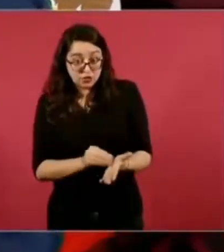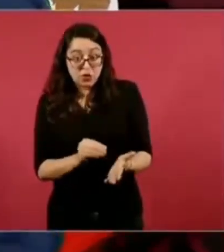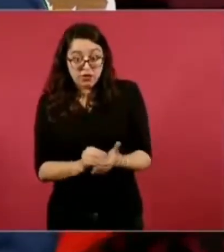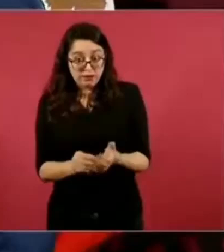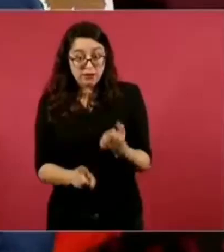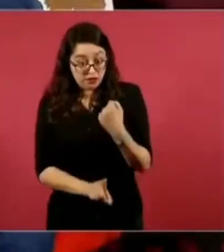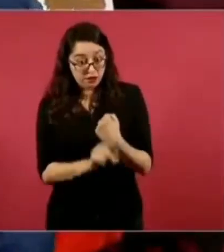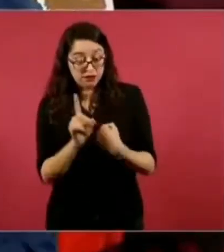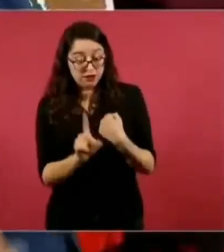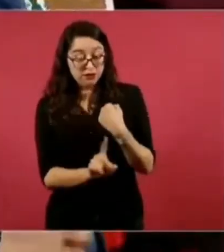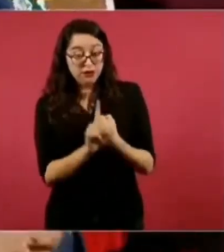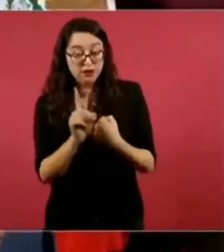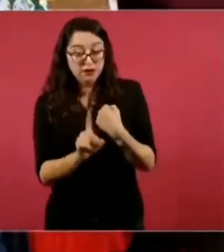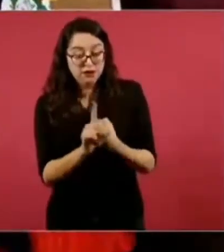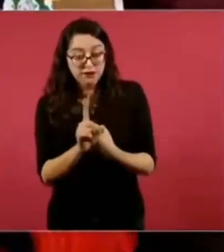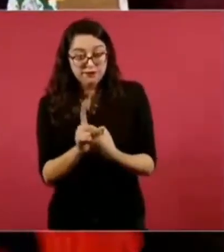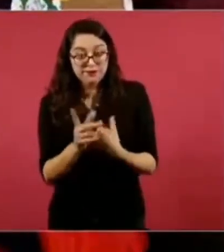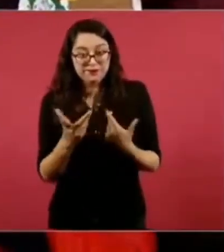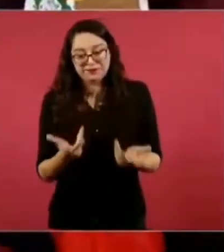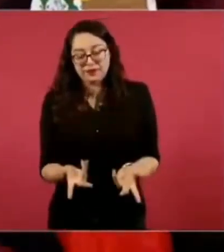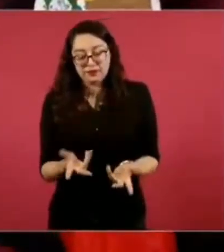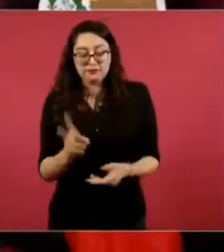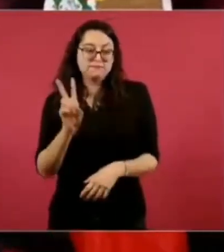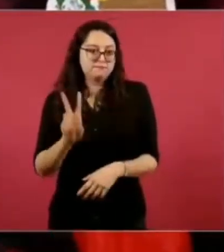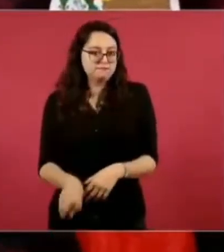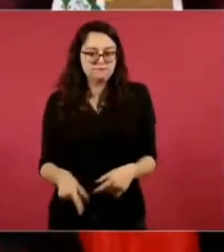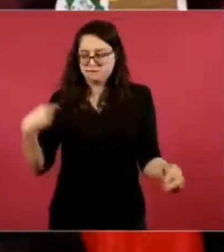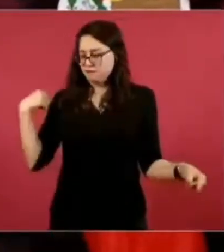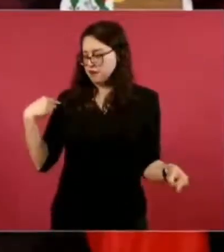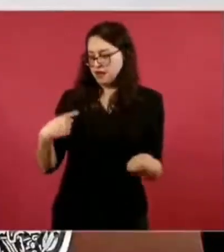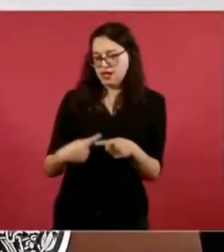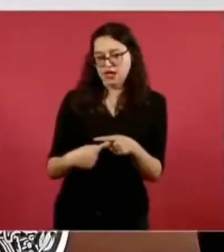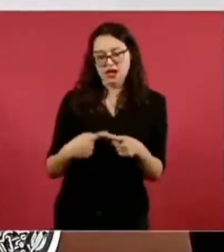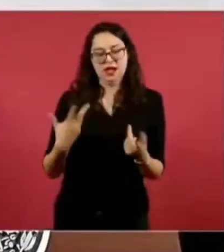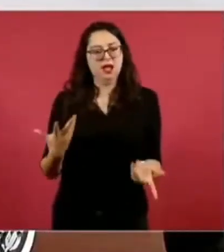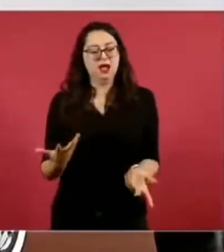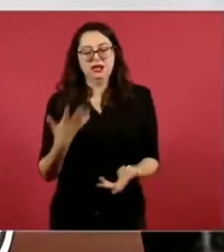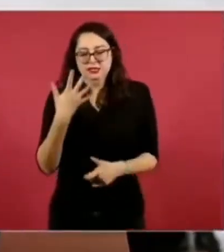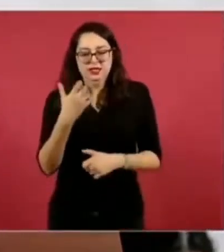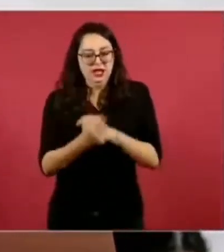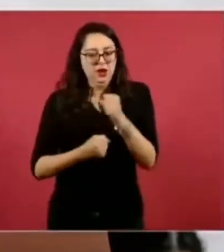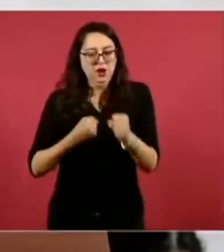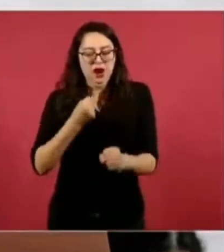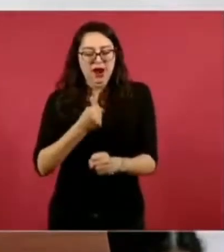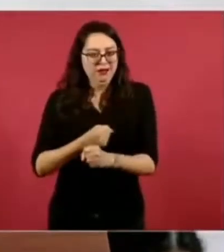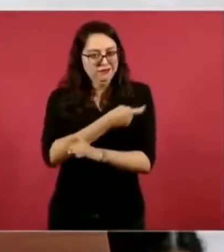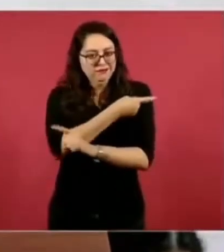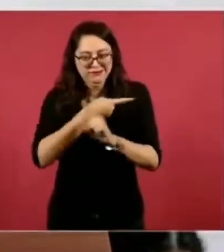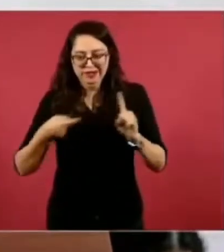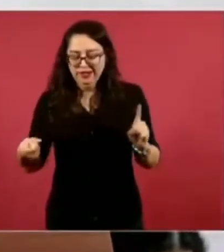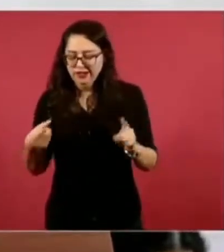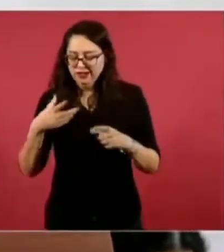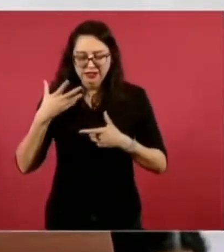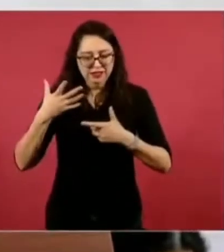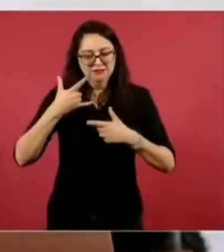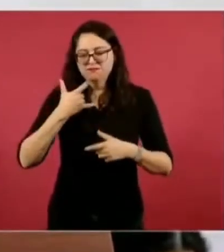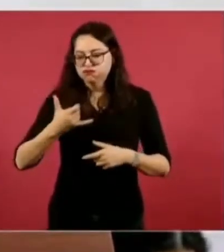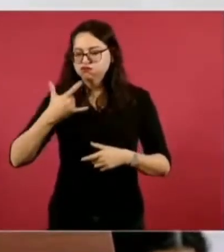porque no nos alcanzó el tiempo, eran